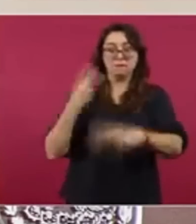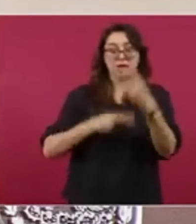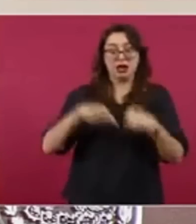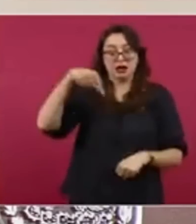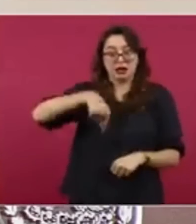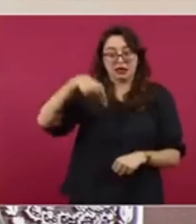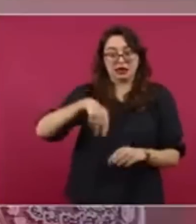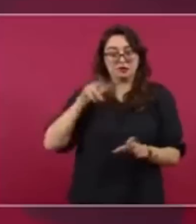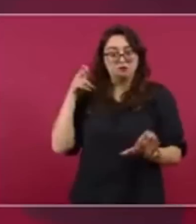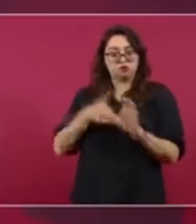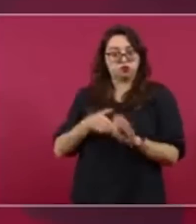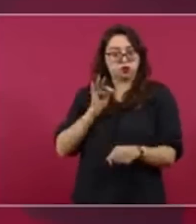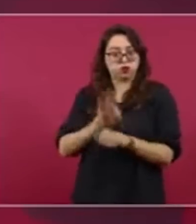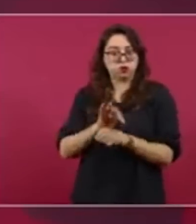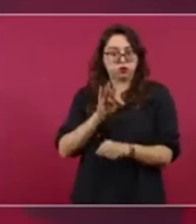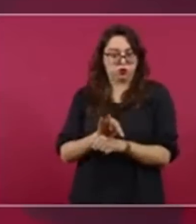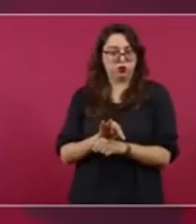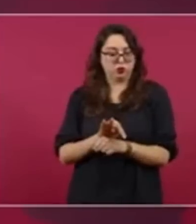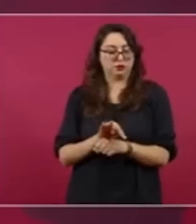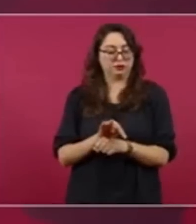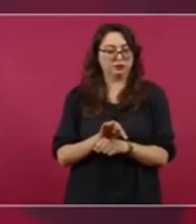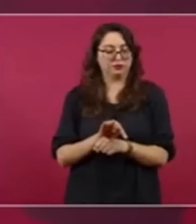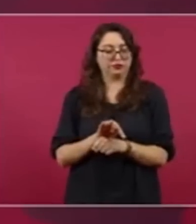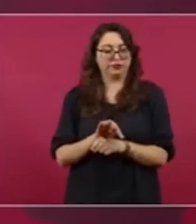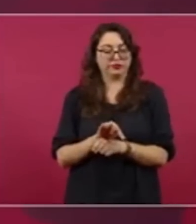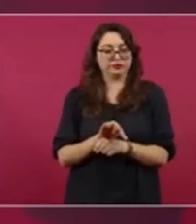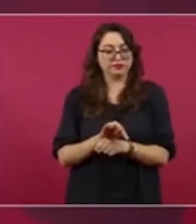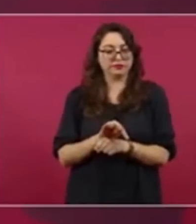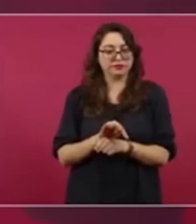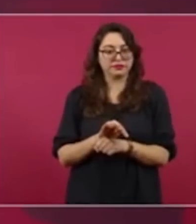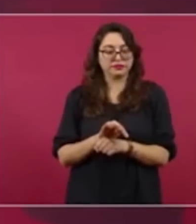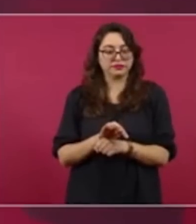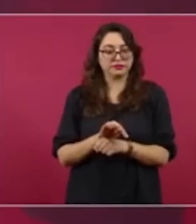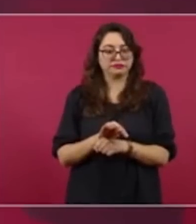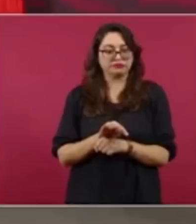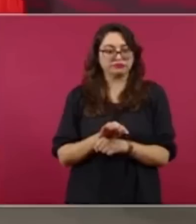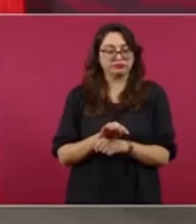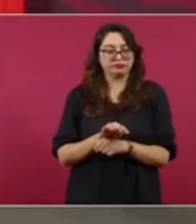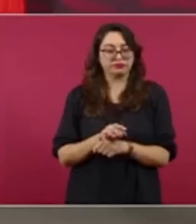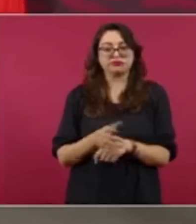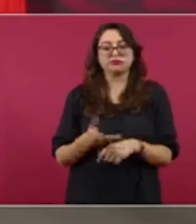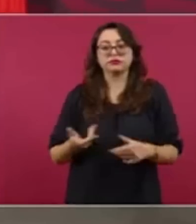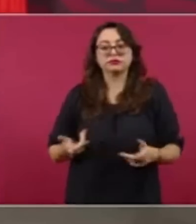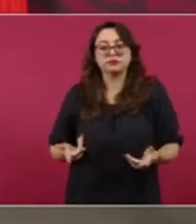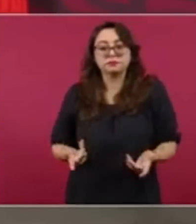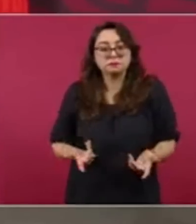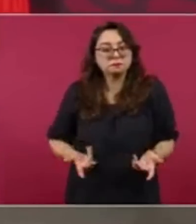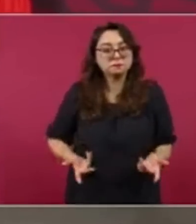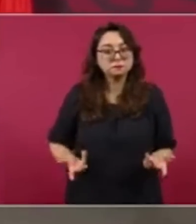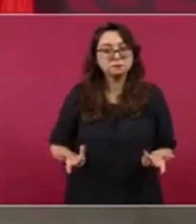hicimos un trámite